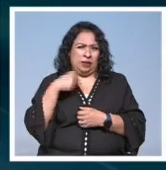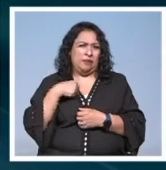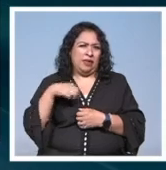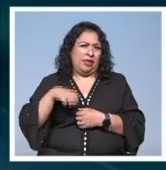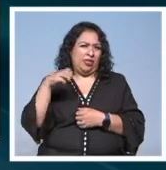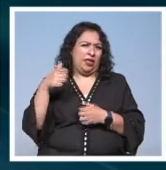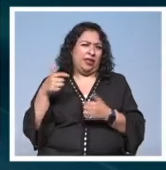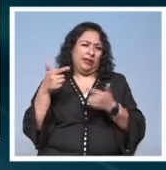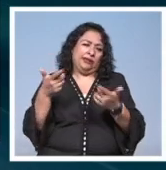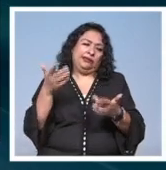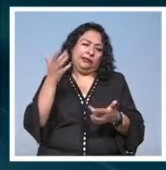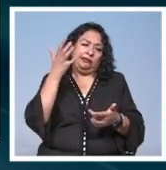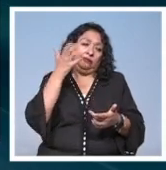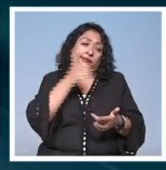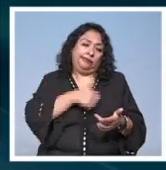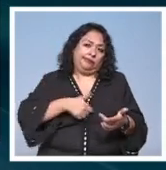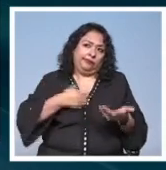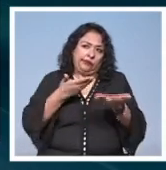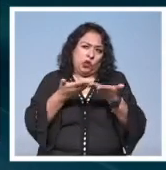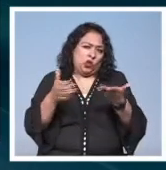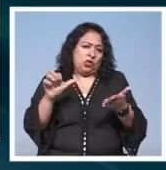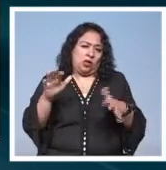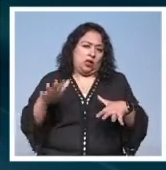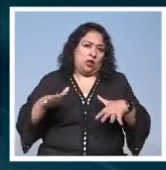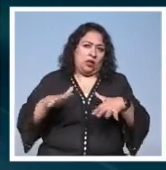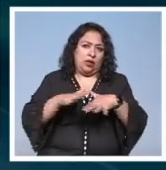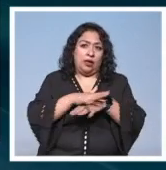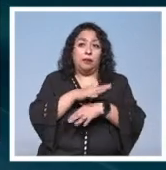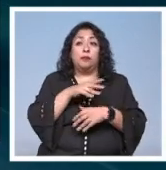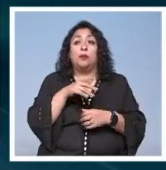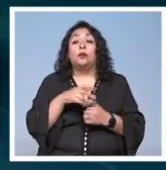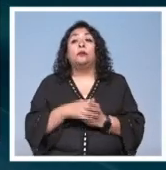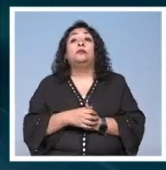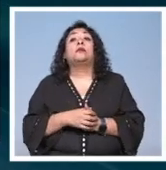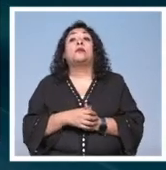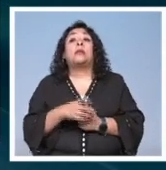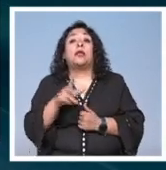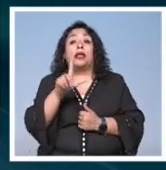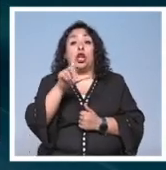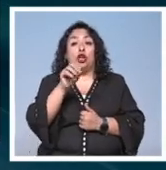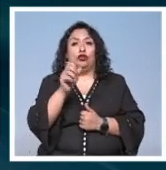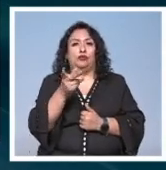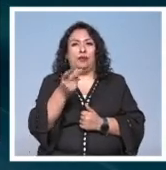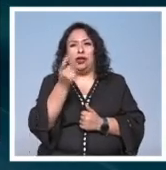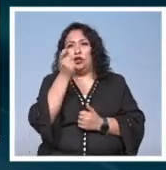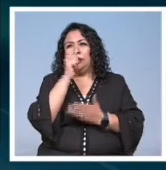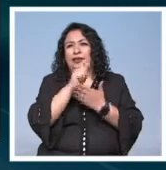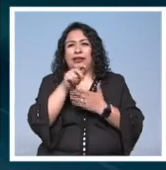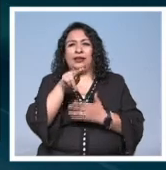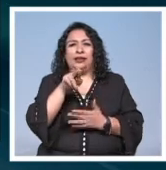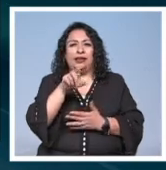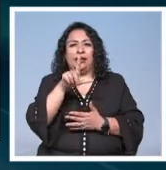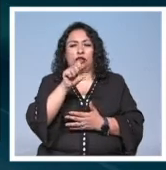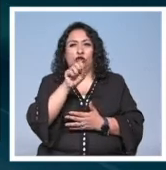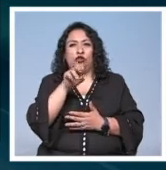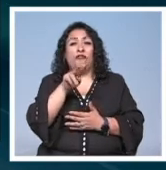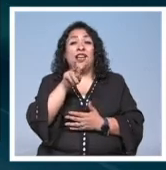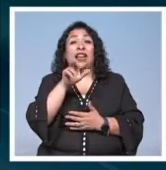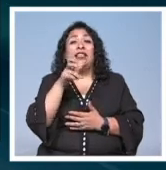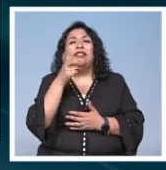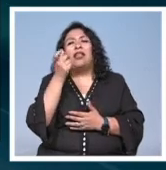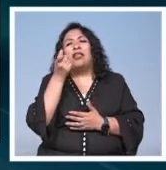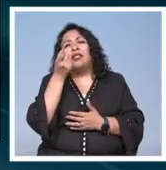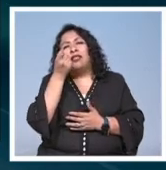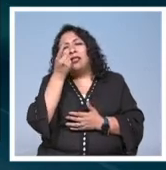generación tristemente ahora ya no. Los perros escrita por Nelson Valente es una